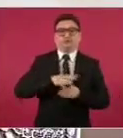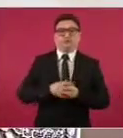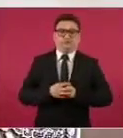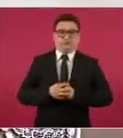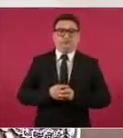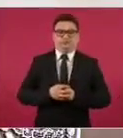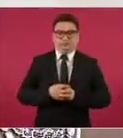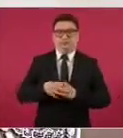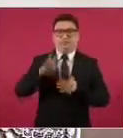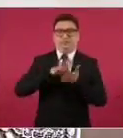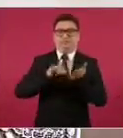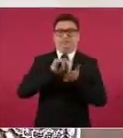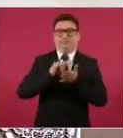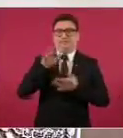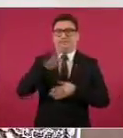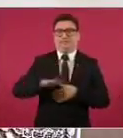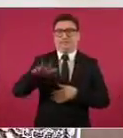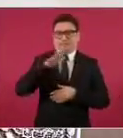mundo maya.